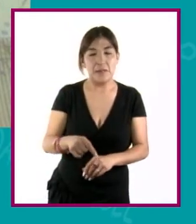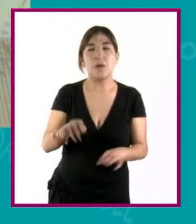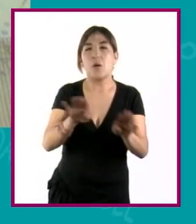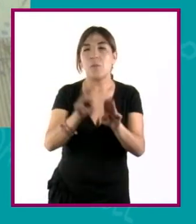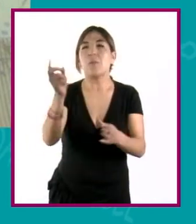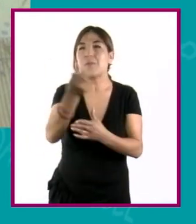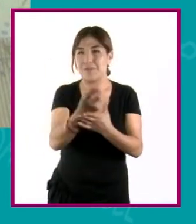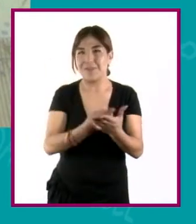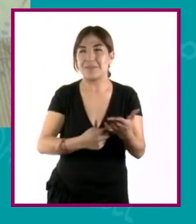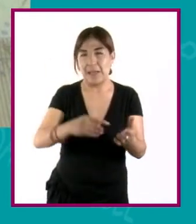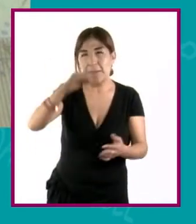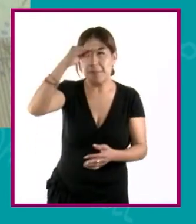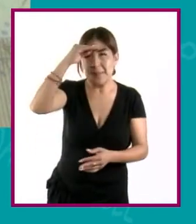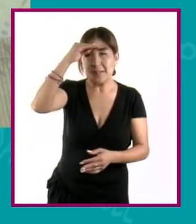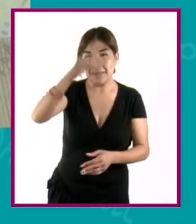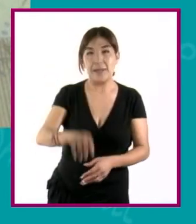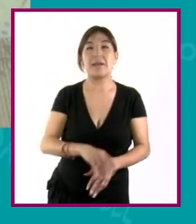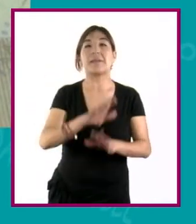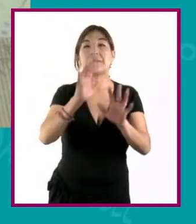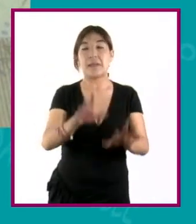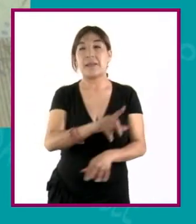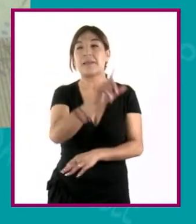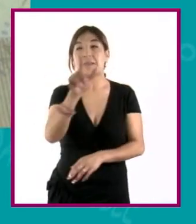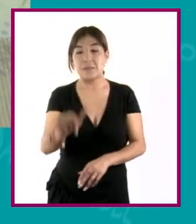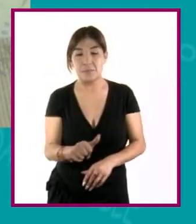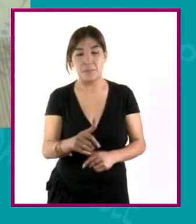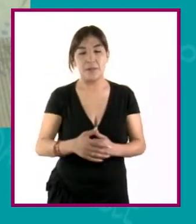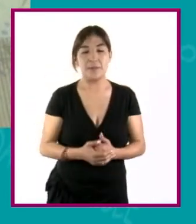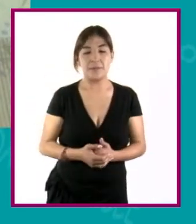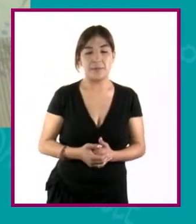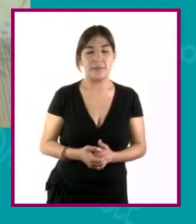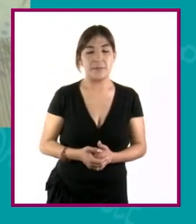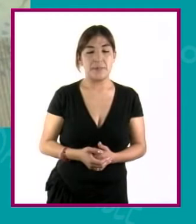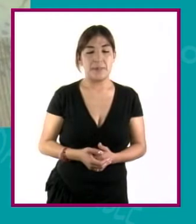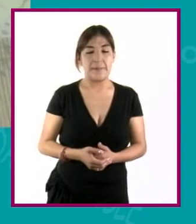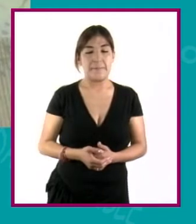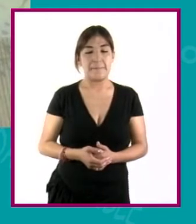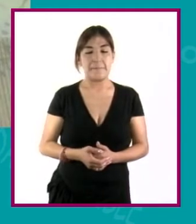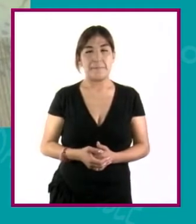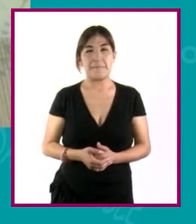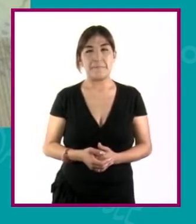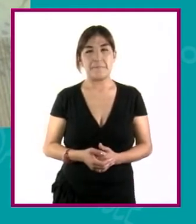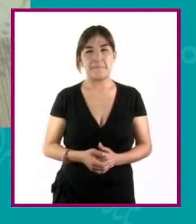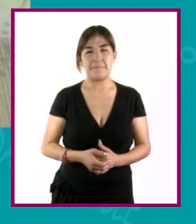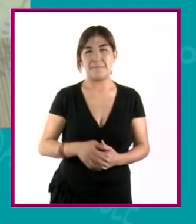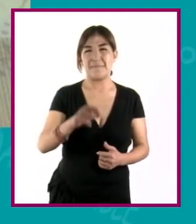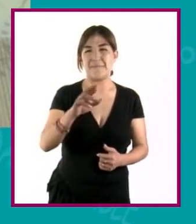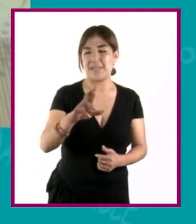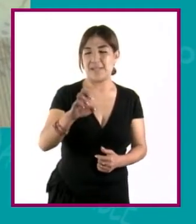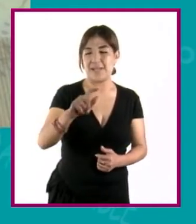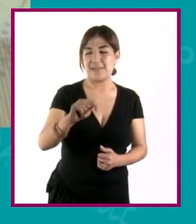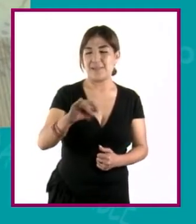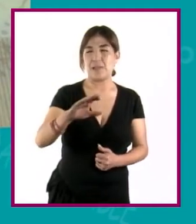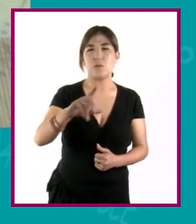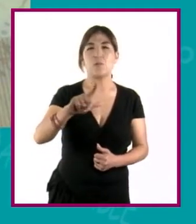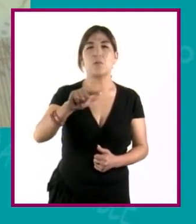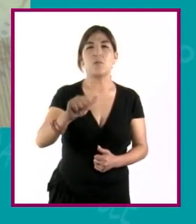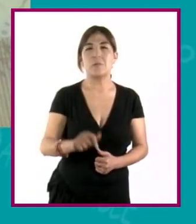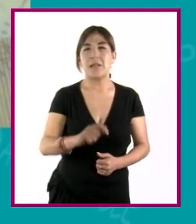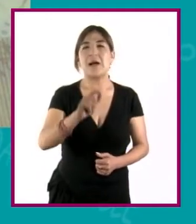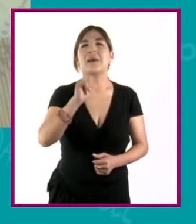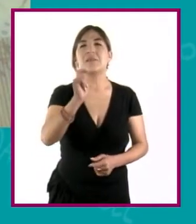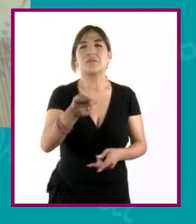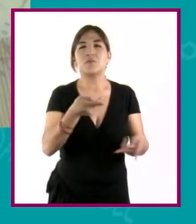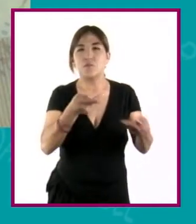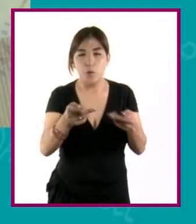diseñando. El siguiente paso es hacer una retícula. Normalmente se trabaja con una retícula como para poder tener referencias